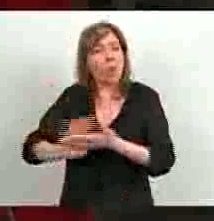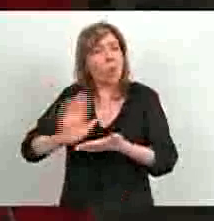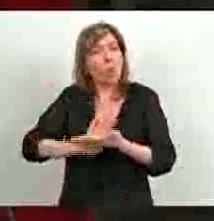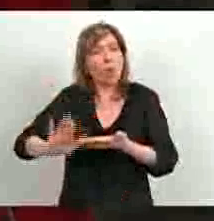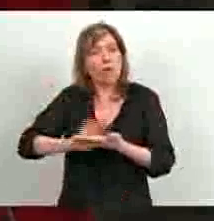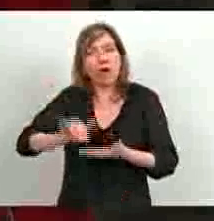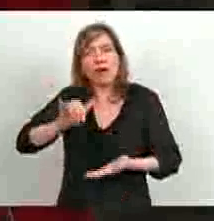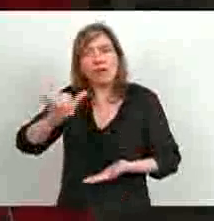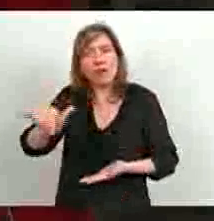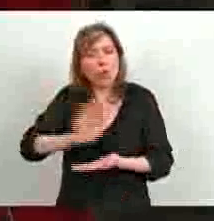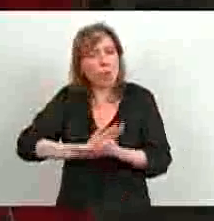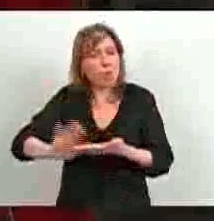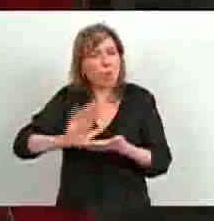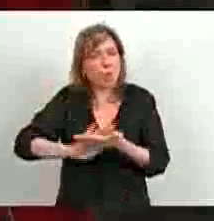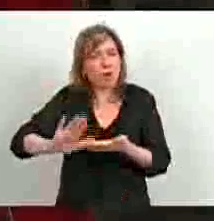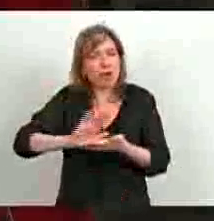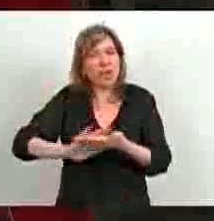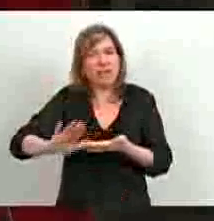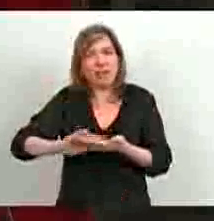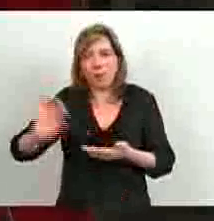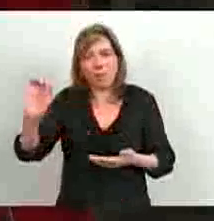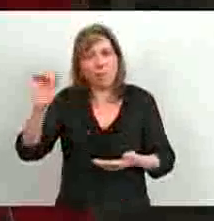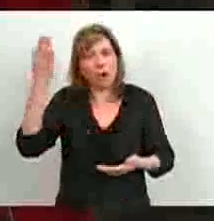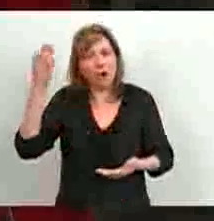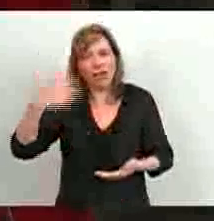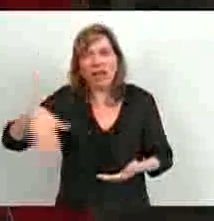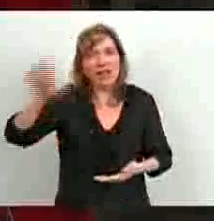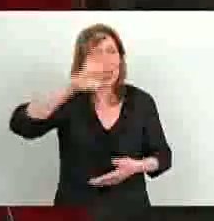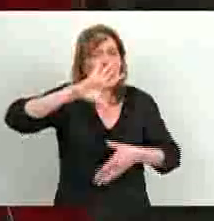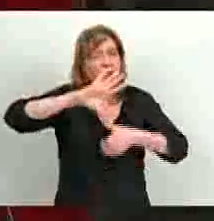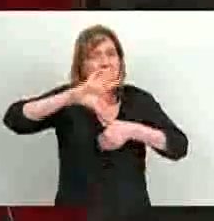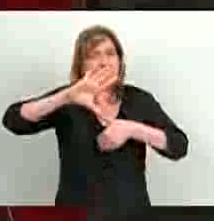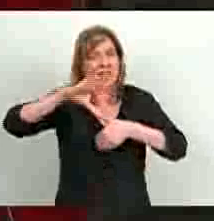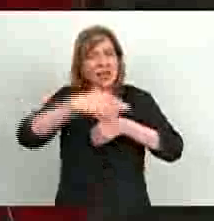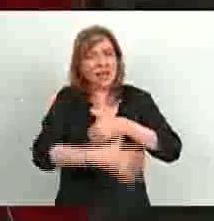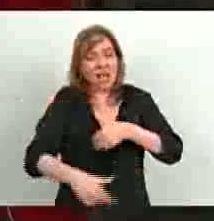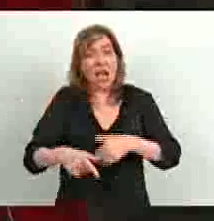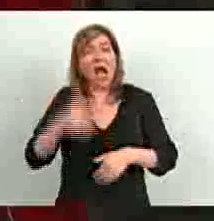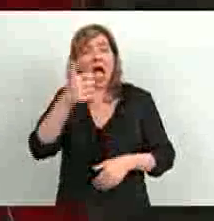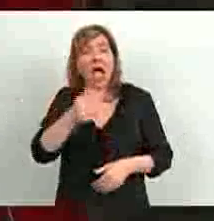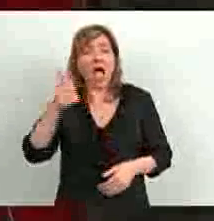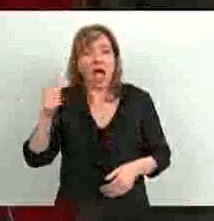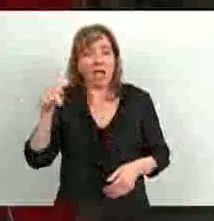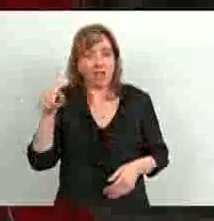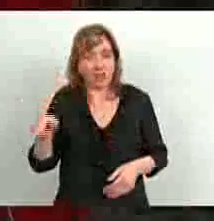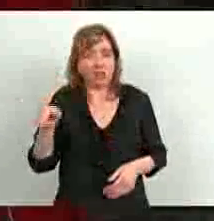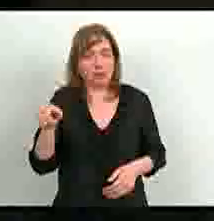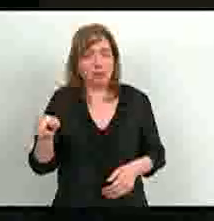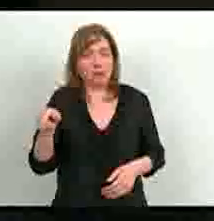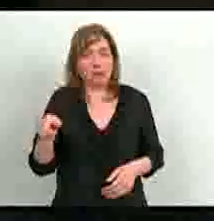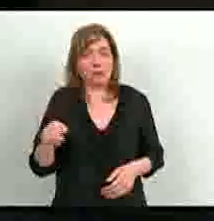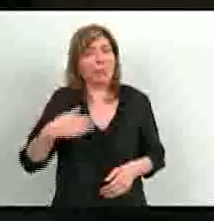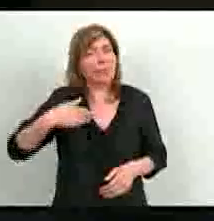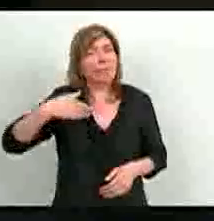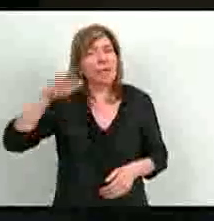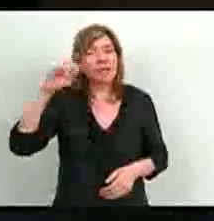flota de aviones más nueva de toda América Latina la tiene Aerolíneas Argentinas. Los